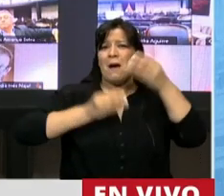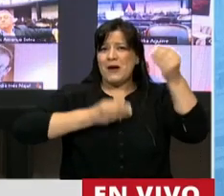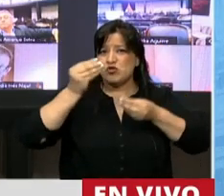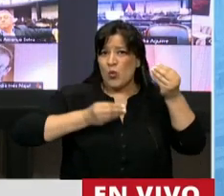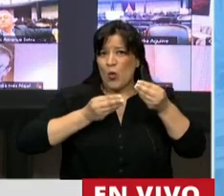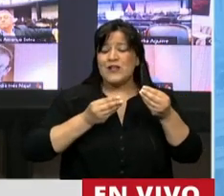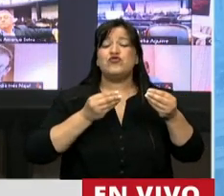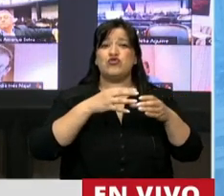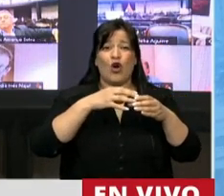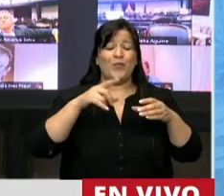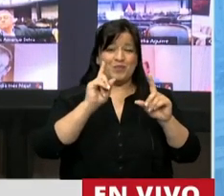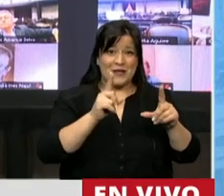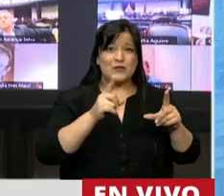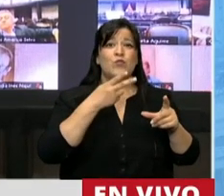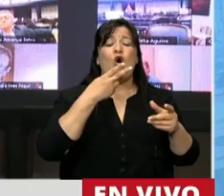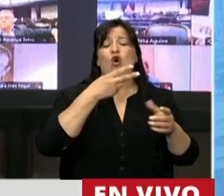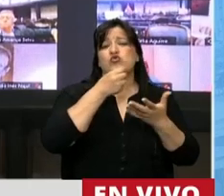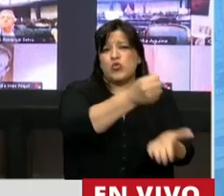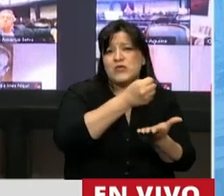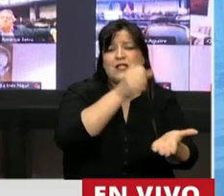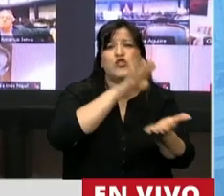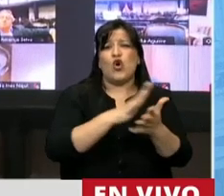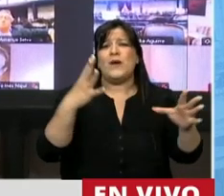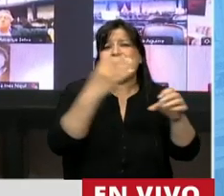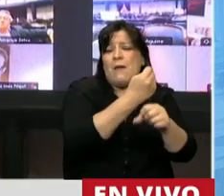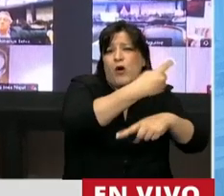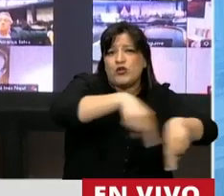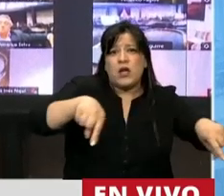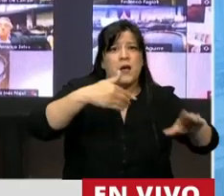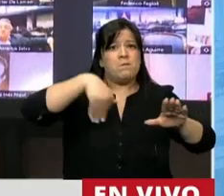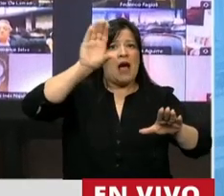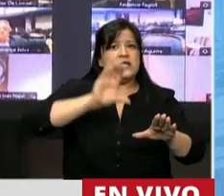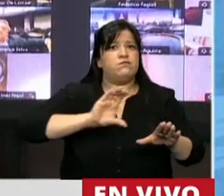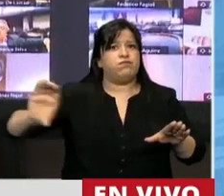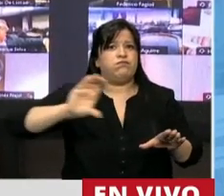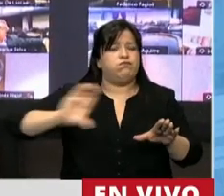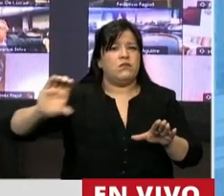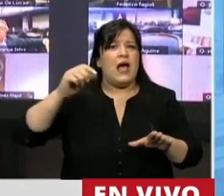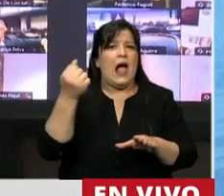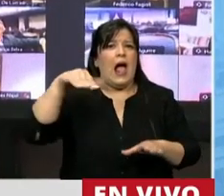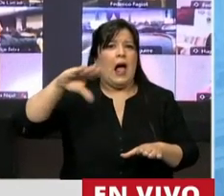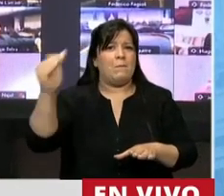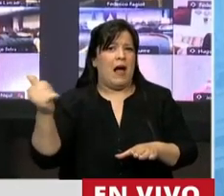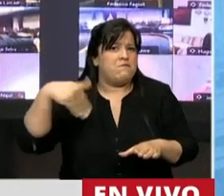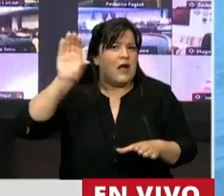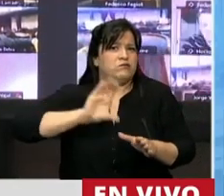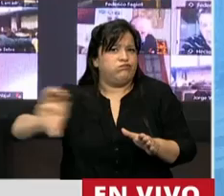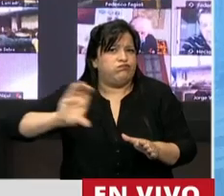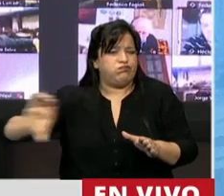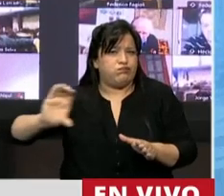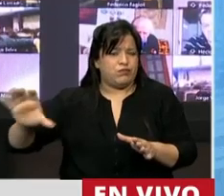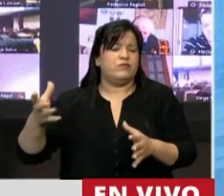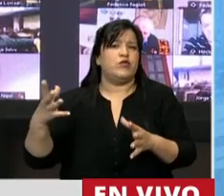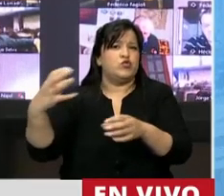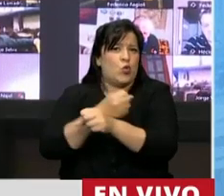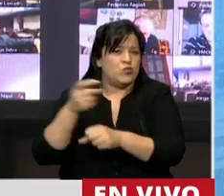80% de los subsidios del transporte van para esta zona del país para el AMBA y